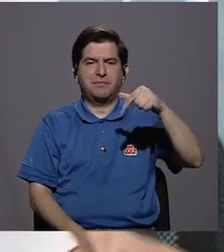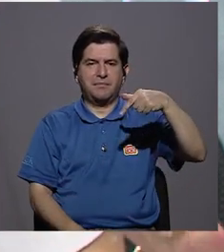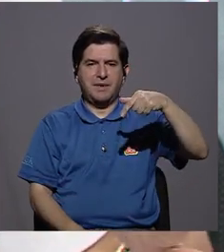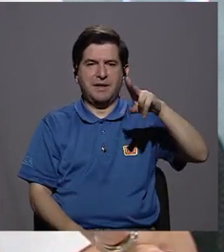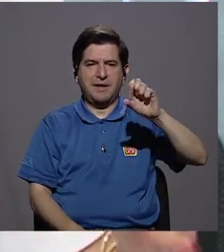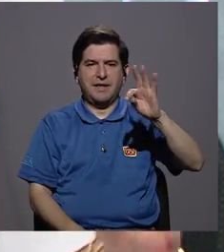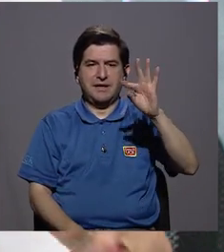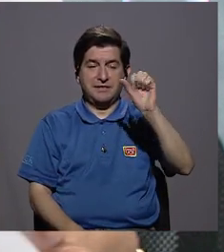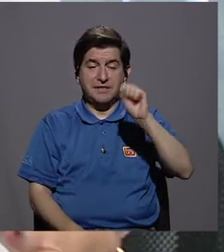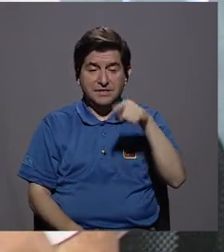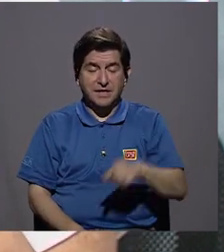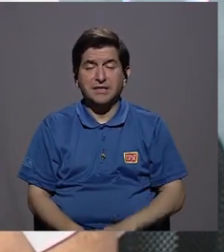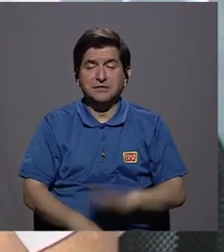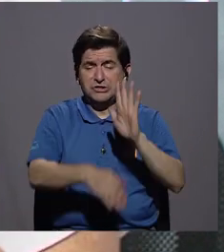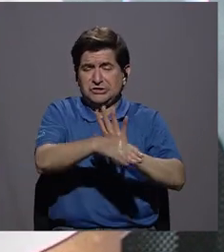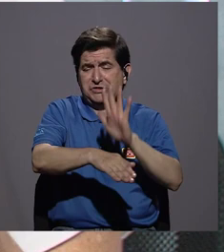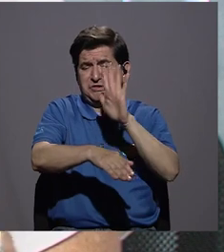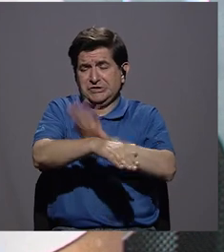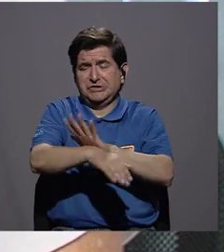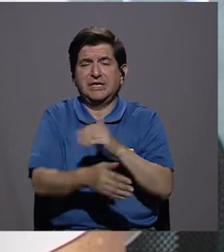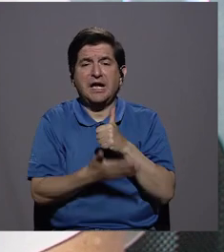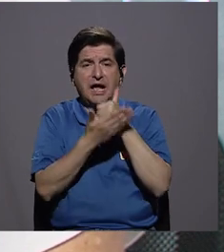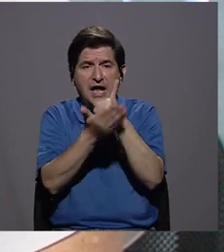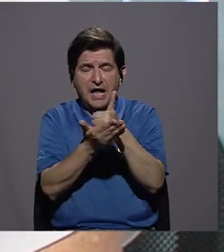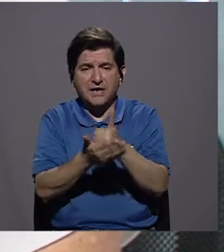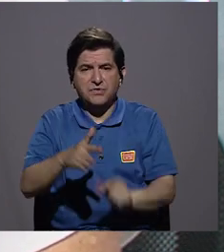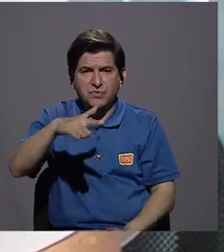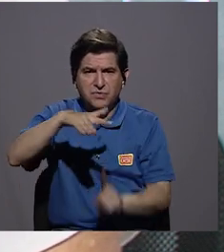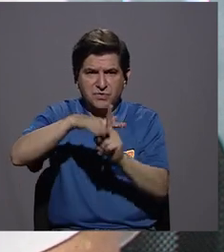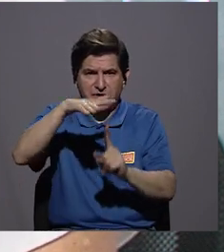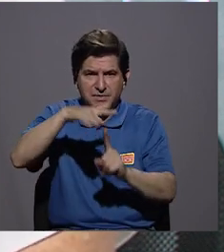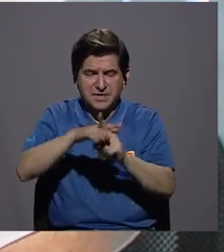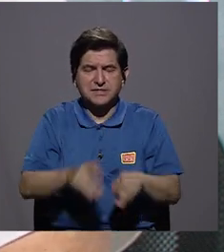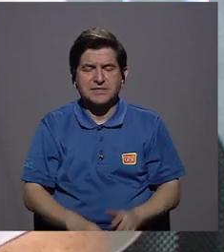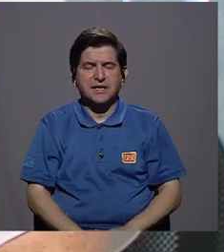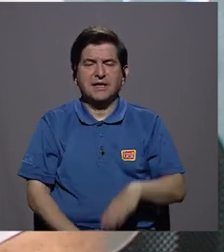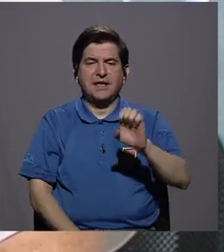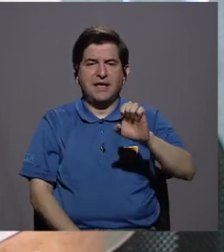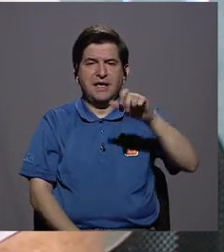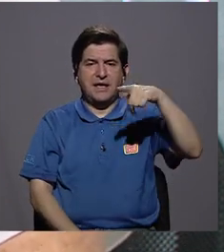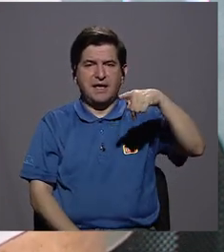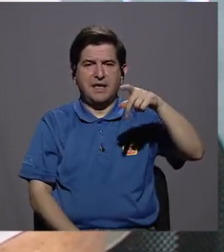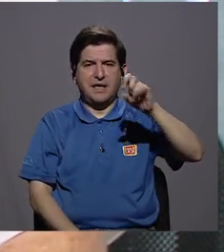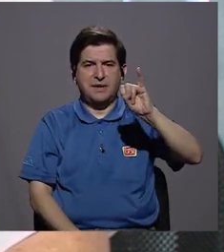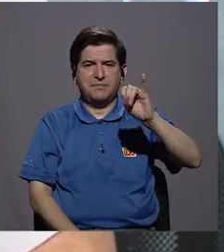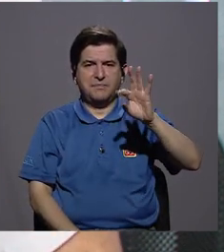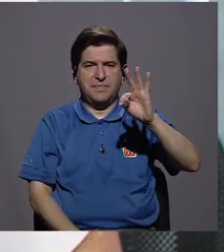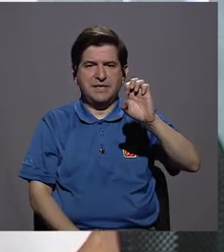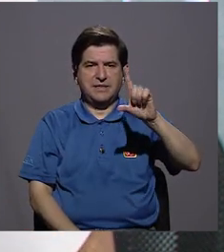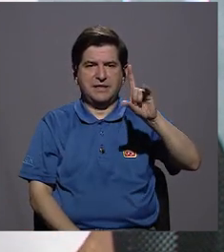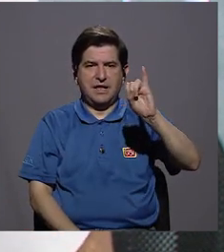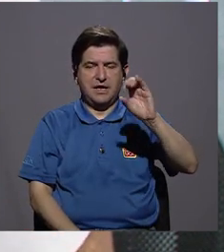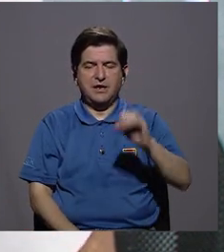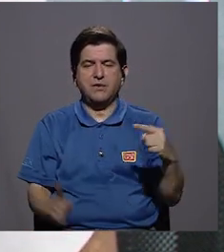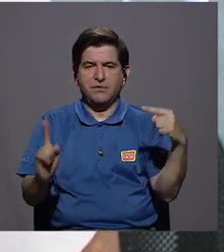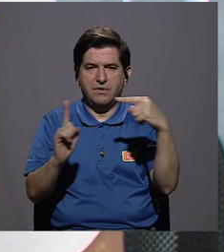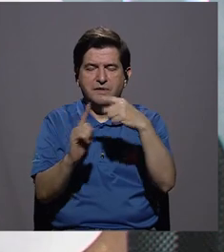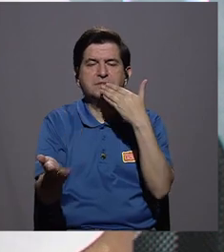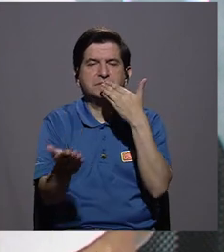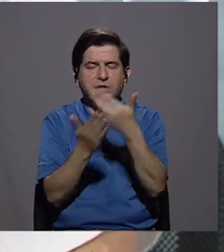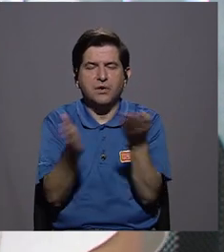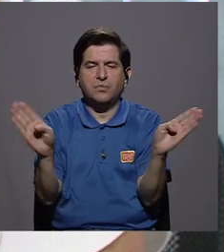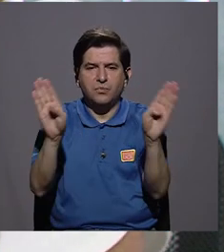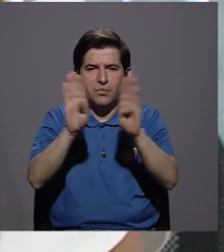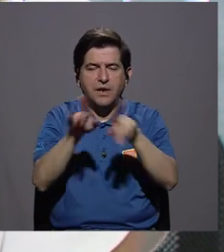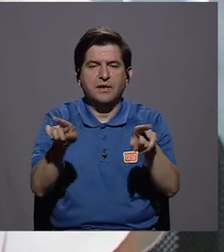y esto va a aligerar lo que es la aparición de lo que es el epitelio hasta terminar con lo que es una buena cicatrización.